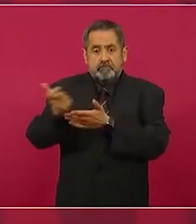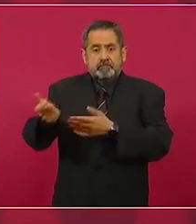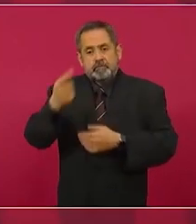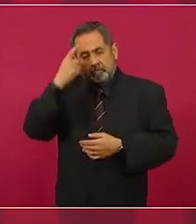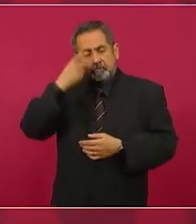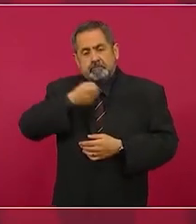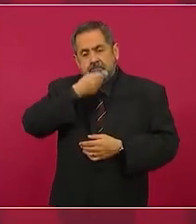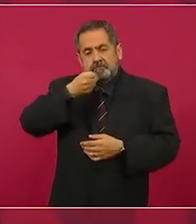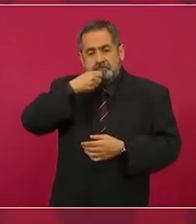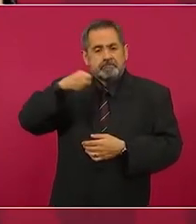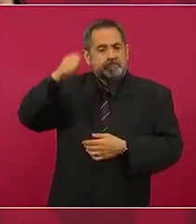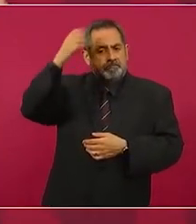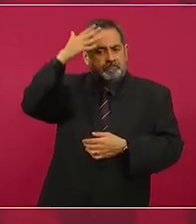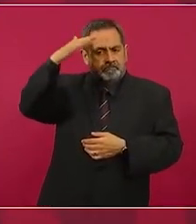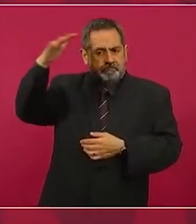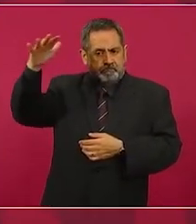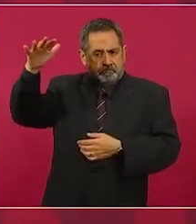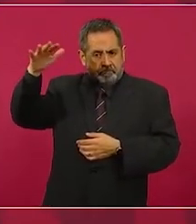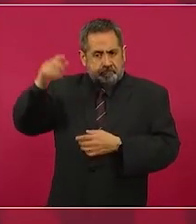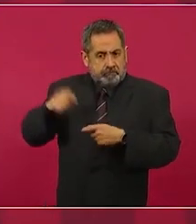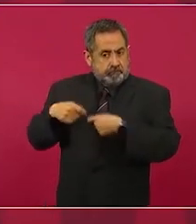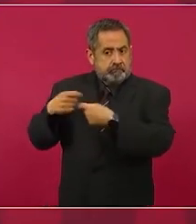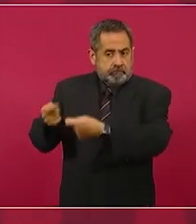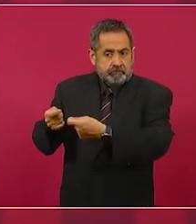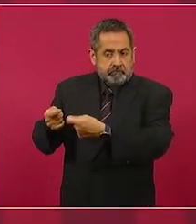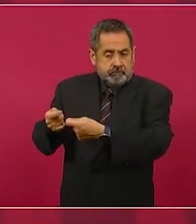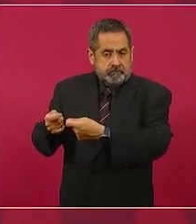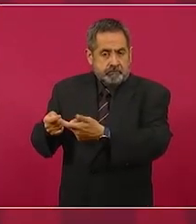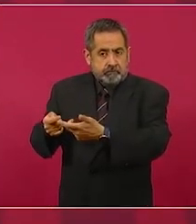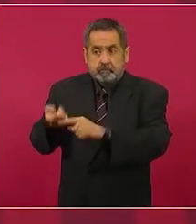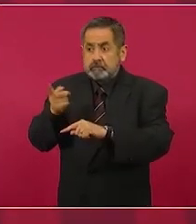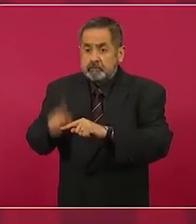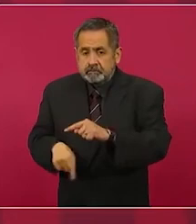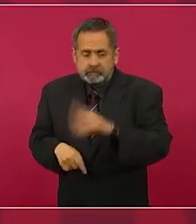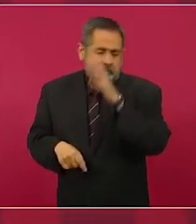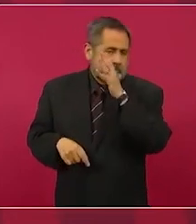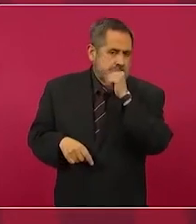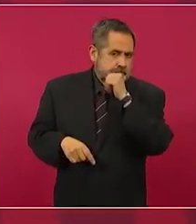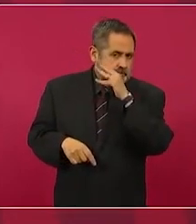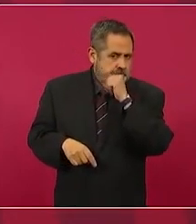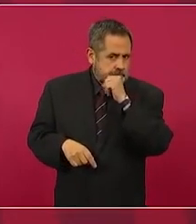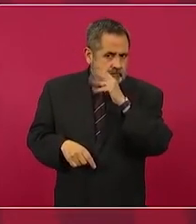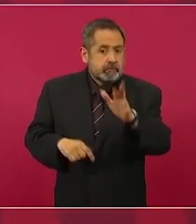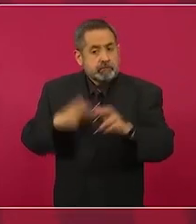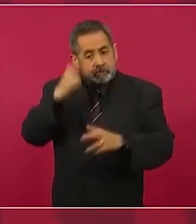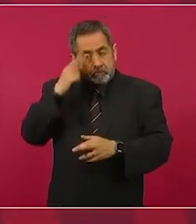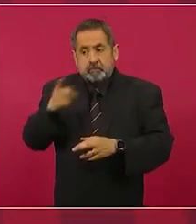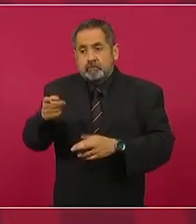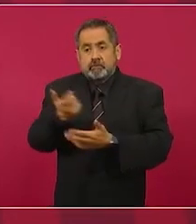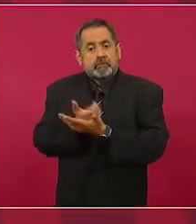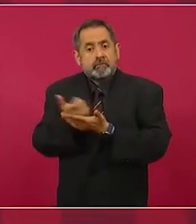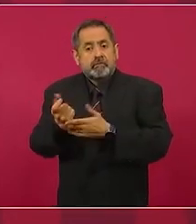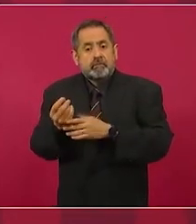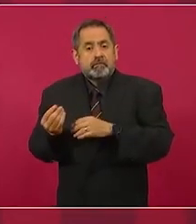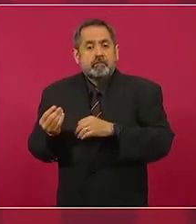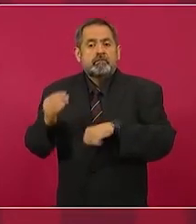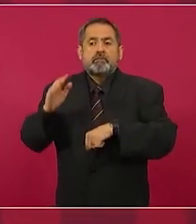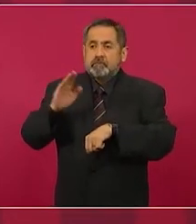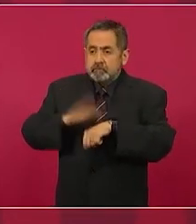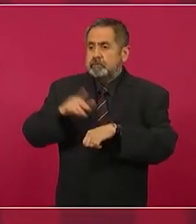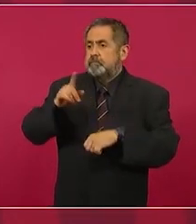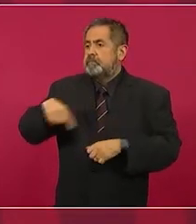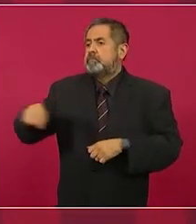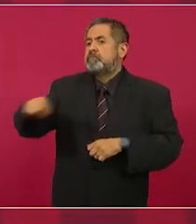se abrió una etapa donde incluso ya se aumentó la edad para tener